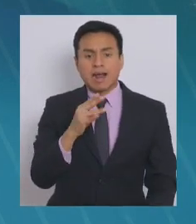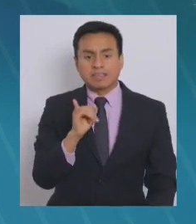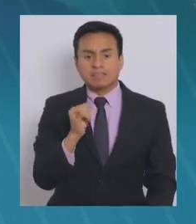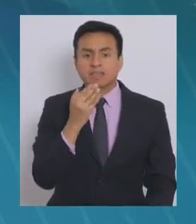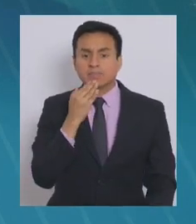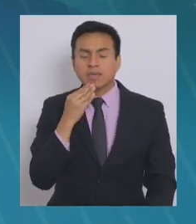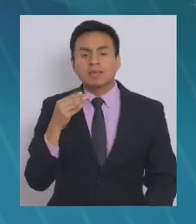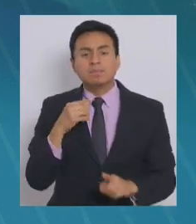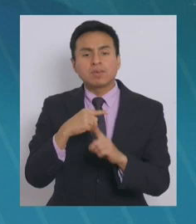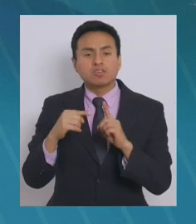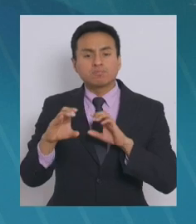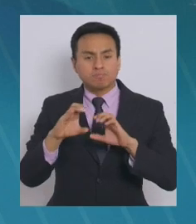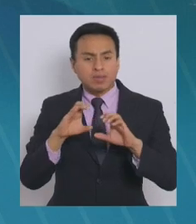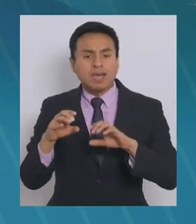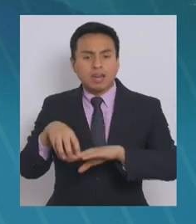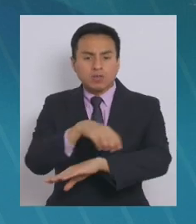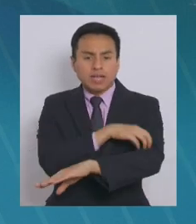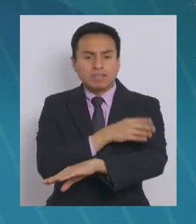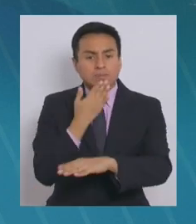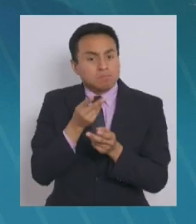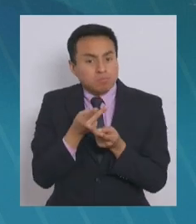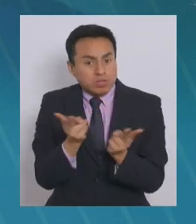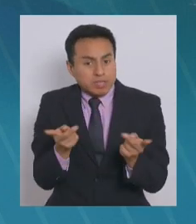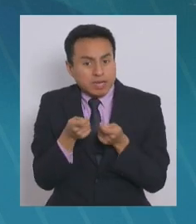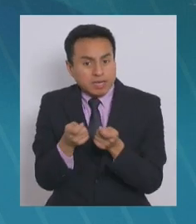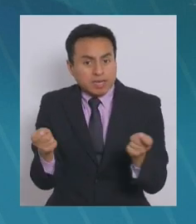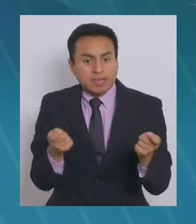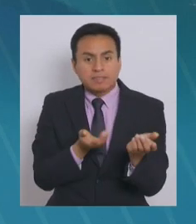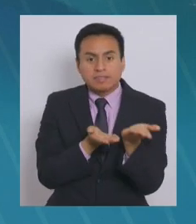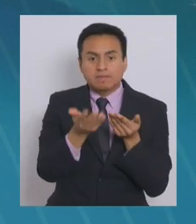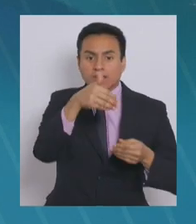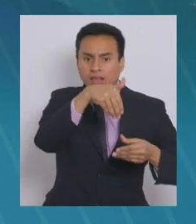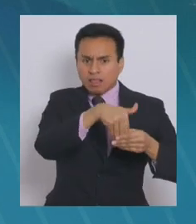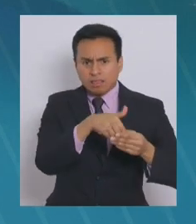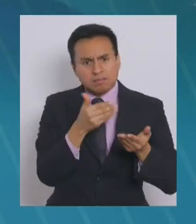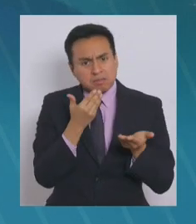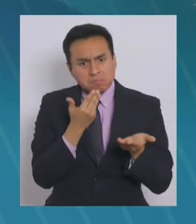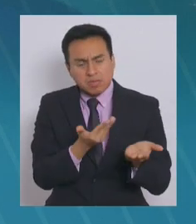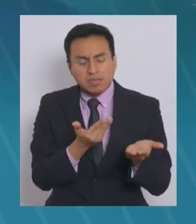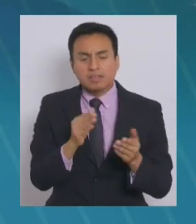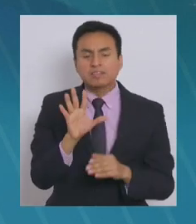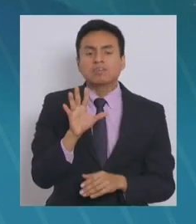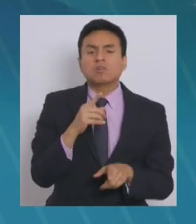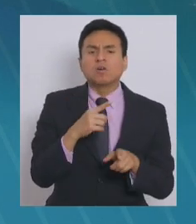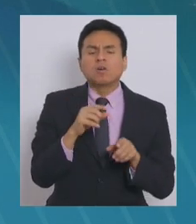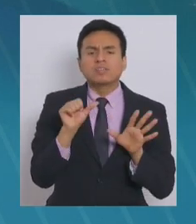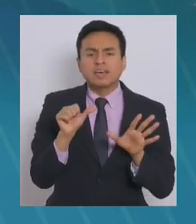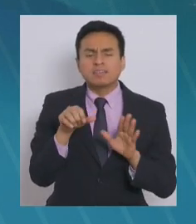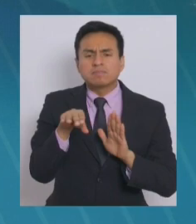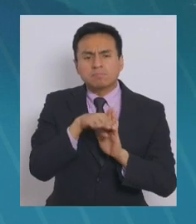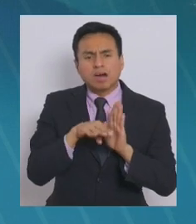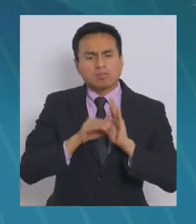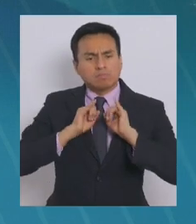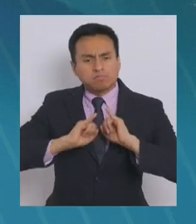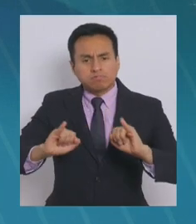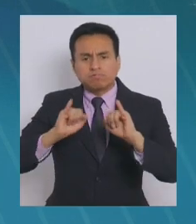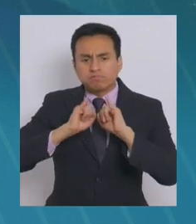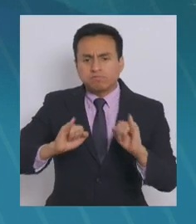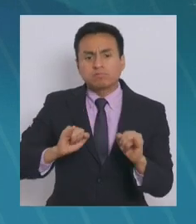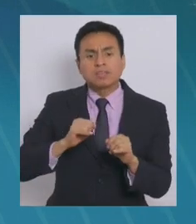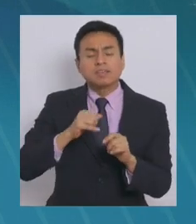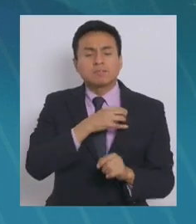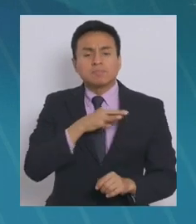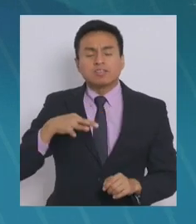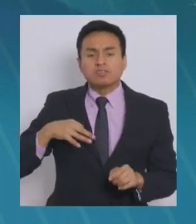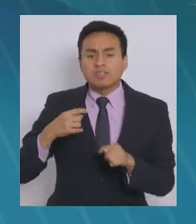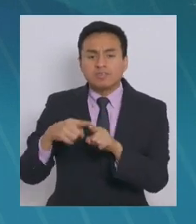regionales. Así como también la publicidad que hizo el propio CERVEL, así como ya más de cinco o seis pautas que hicimos los distintos